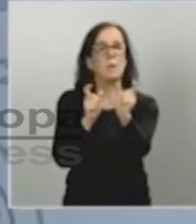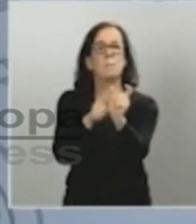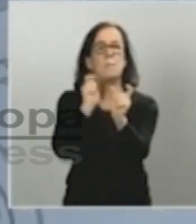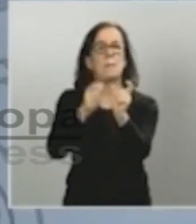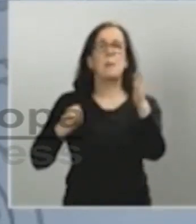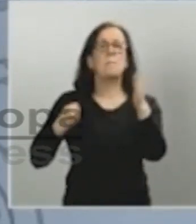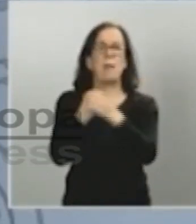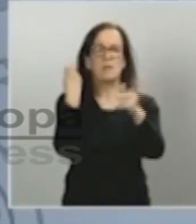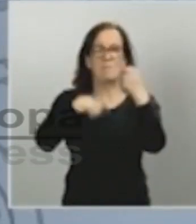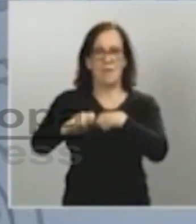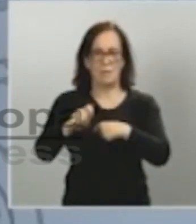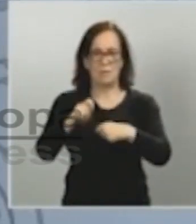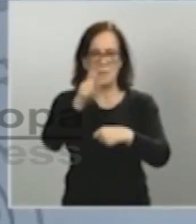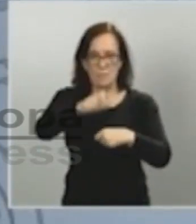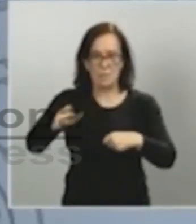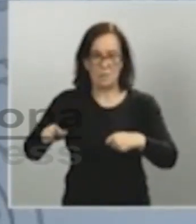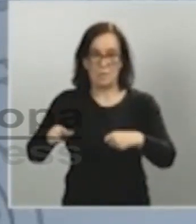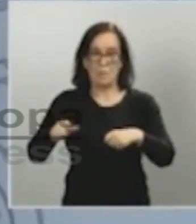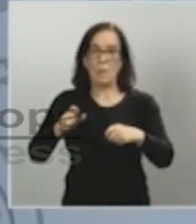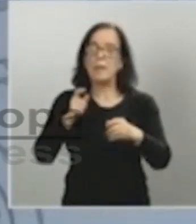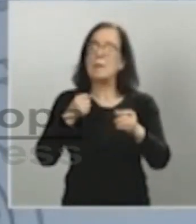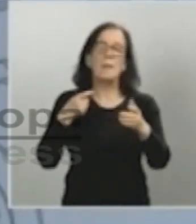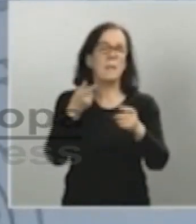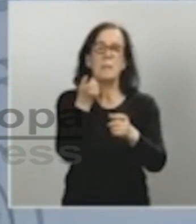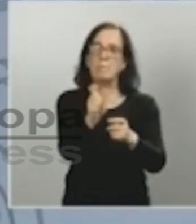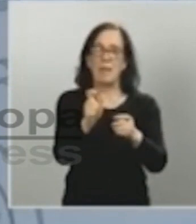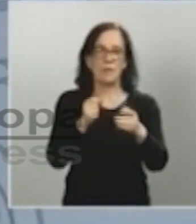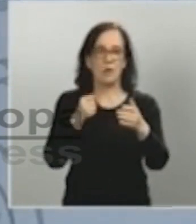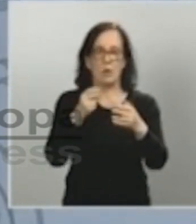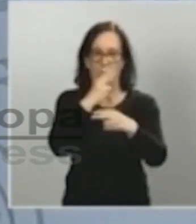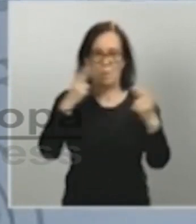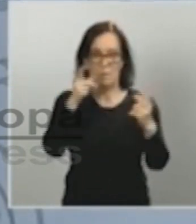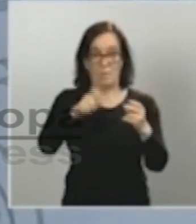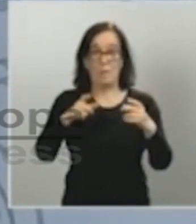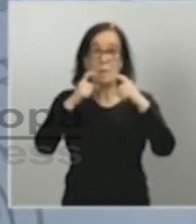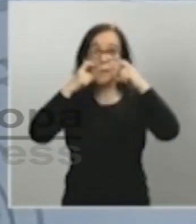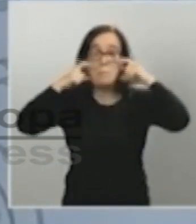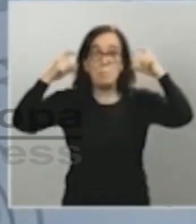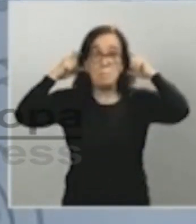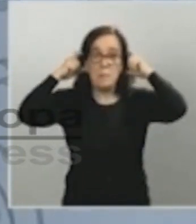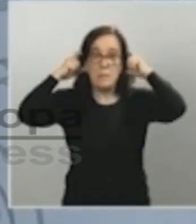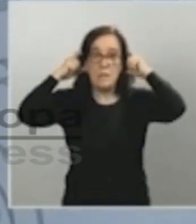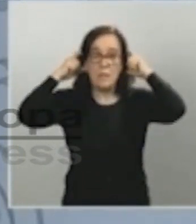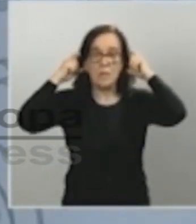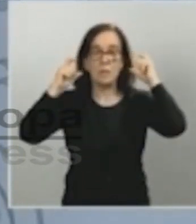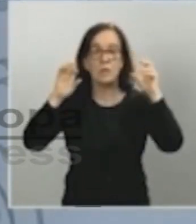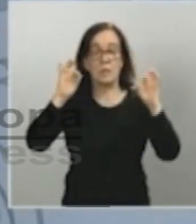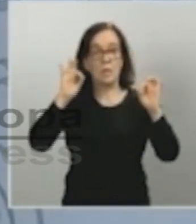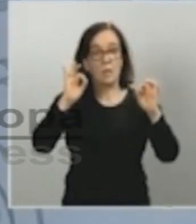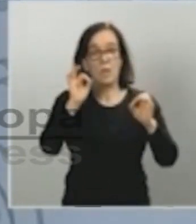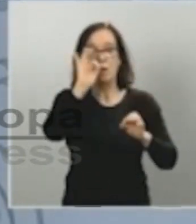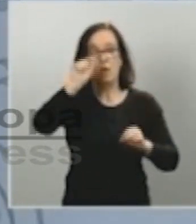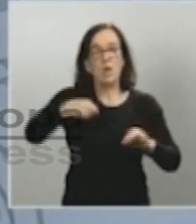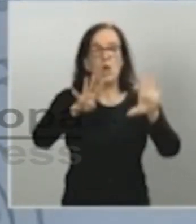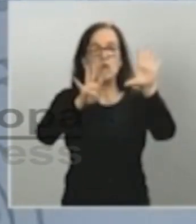indico, insisto, precio máximo de venta al público de las mascarillas quirúrgicas el precio de 0,96 euros